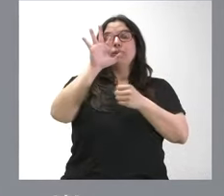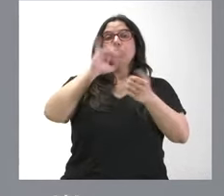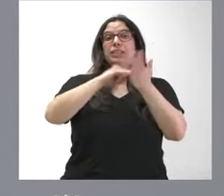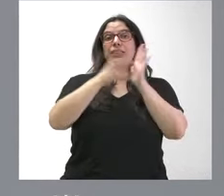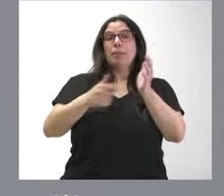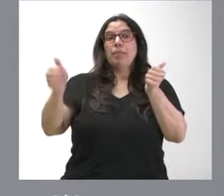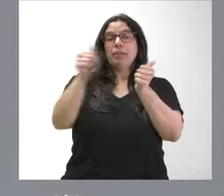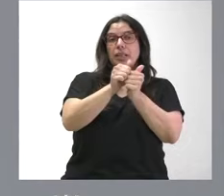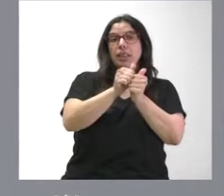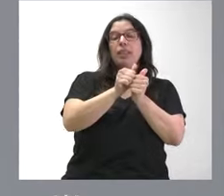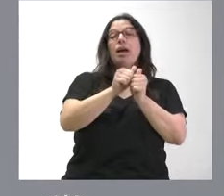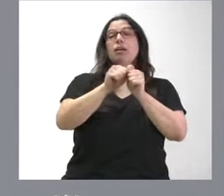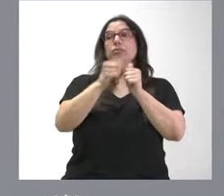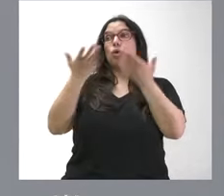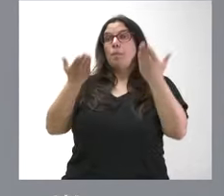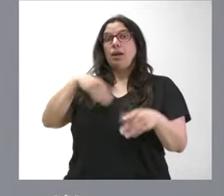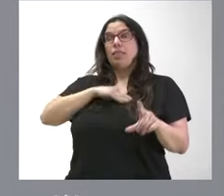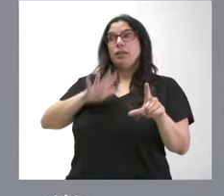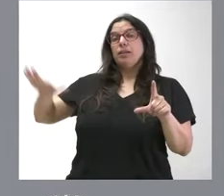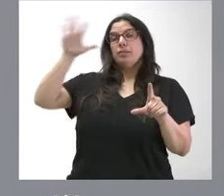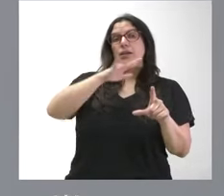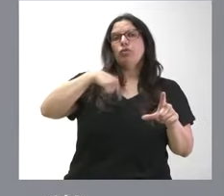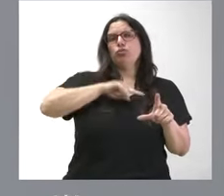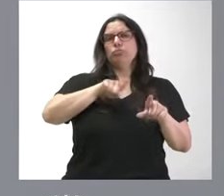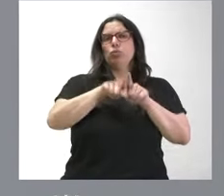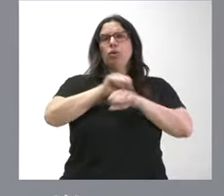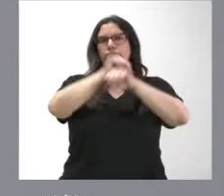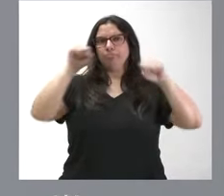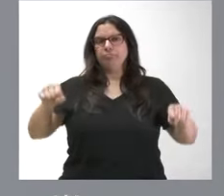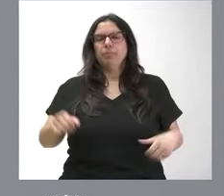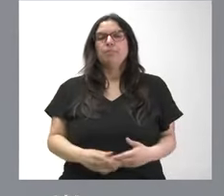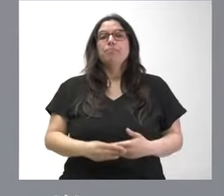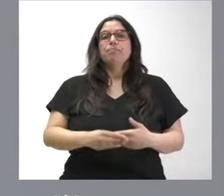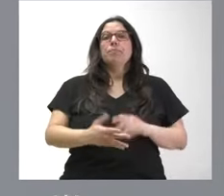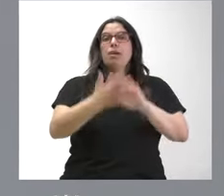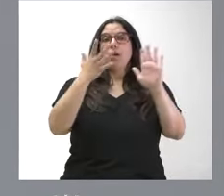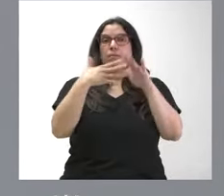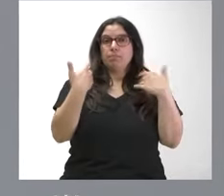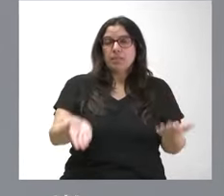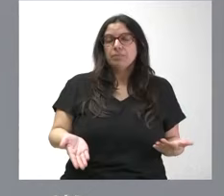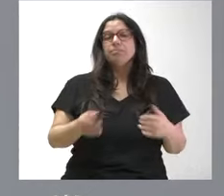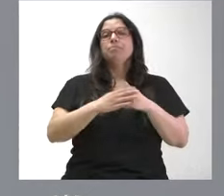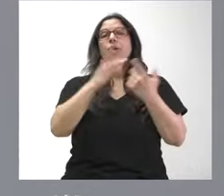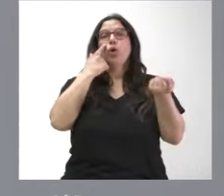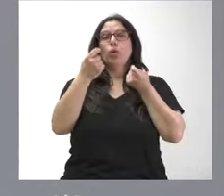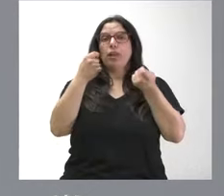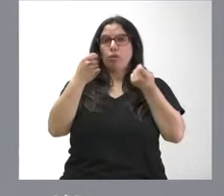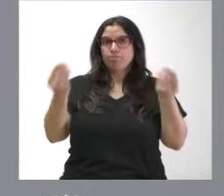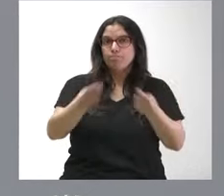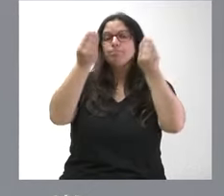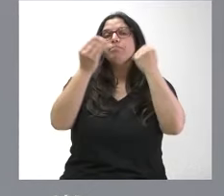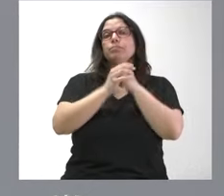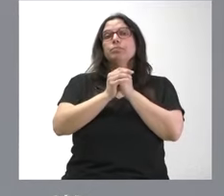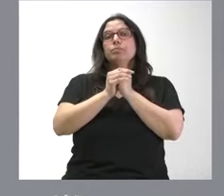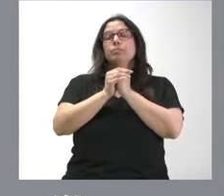de dependencia en el conjunto nacional. Más agilidad, más coordinación, mejor